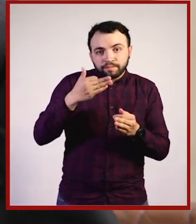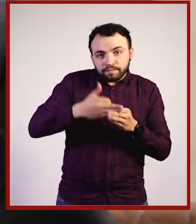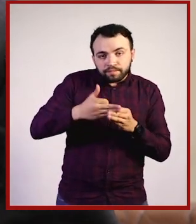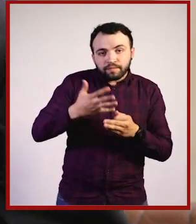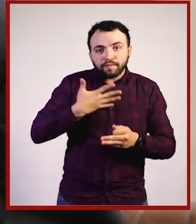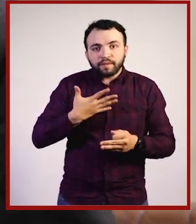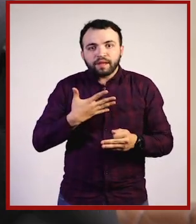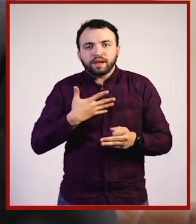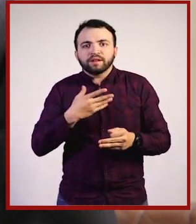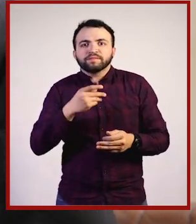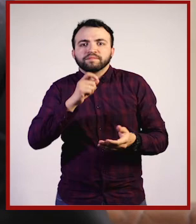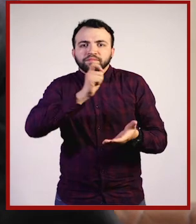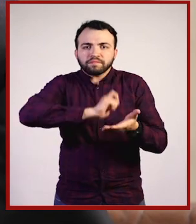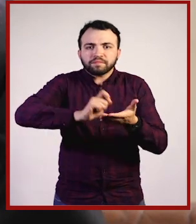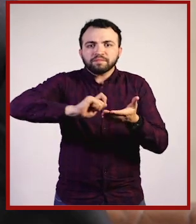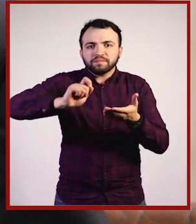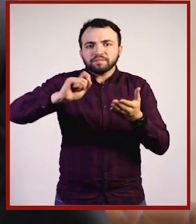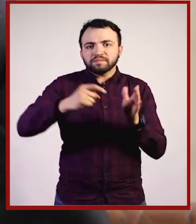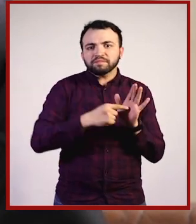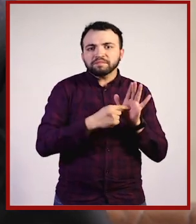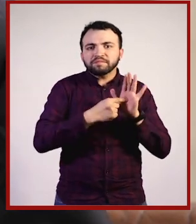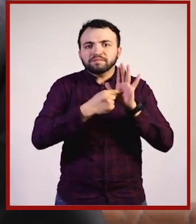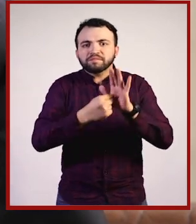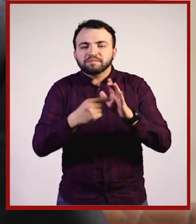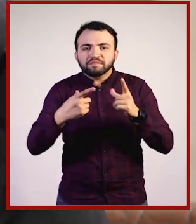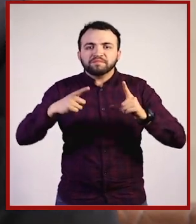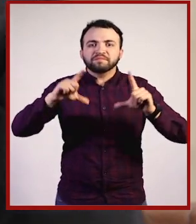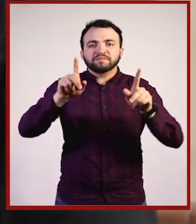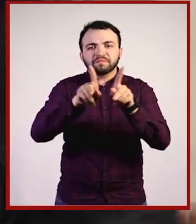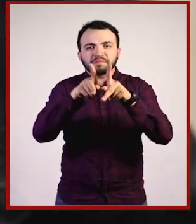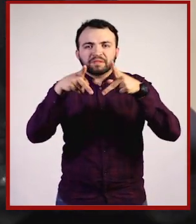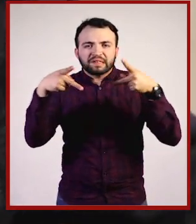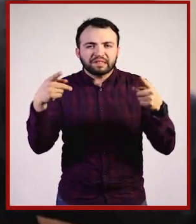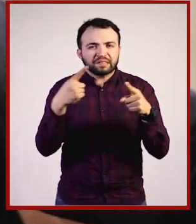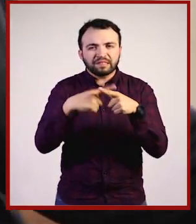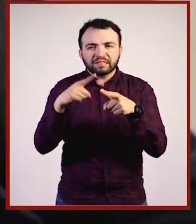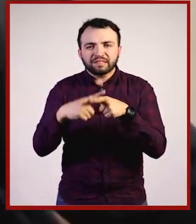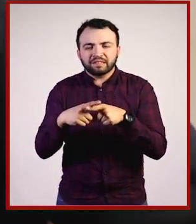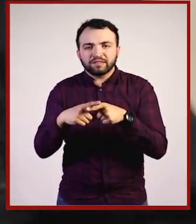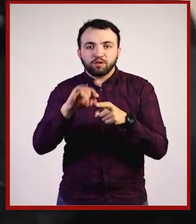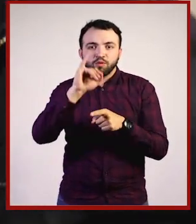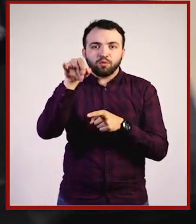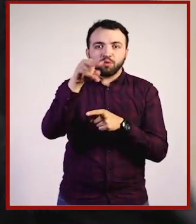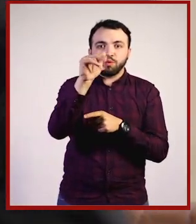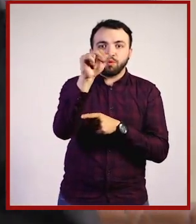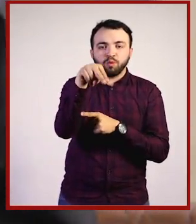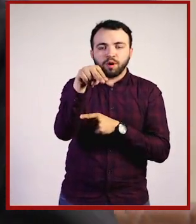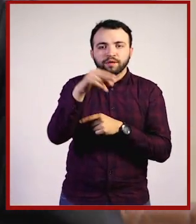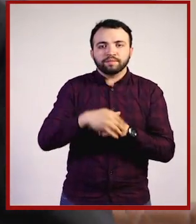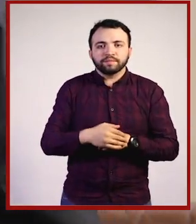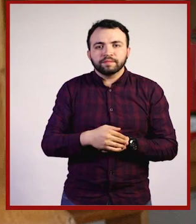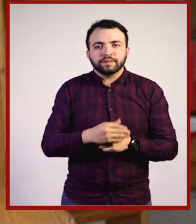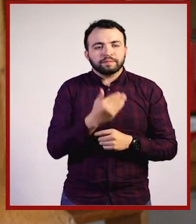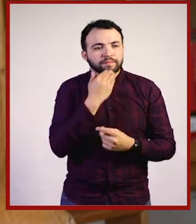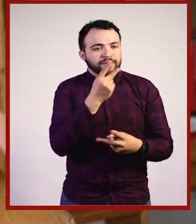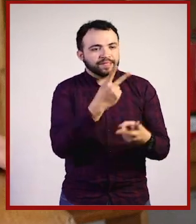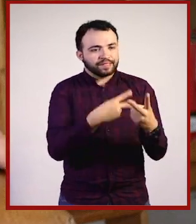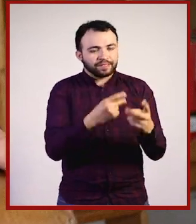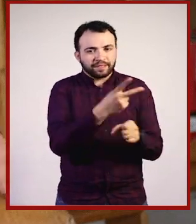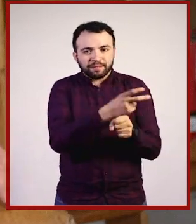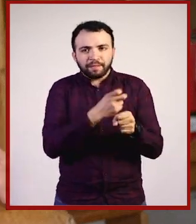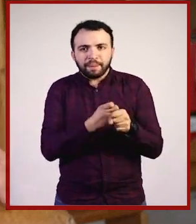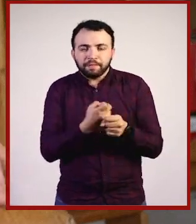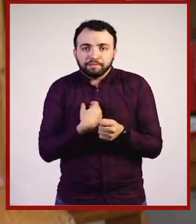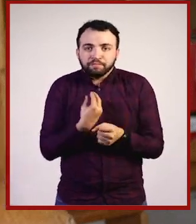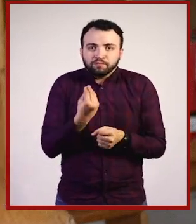periodista, columnista, ni más ni menos que Juan Villoro. Juan, gracias por haber aceptado esta invitación. ¿Cómo te encuentras el día de hoy? Pues muy